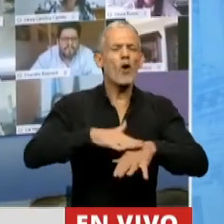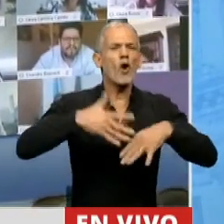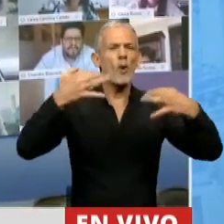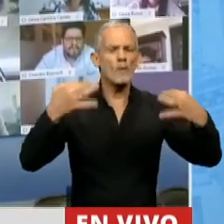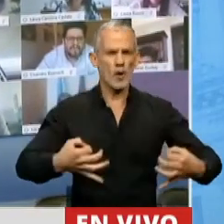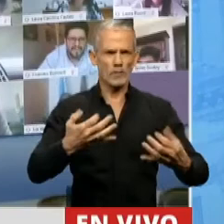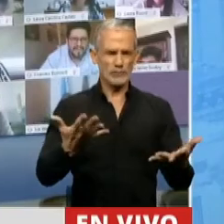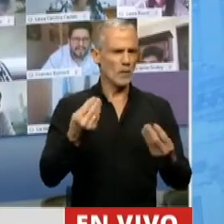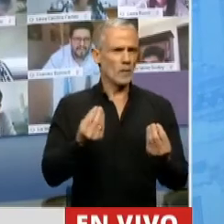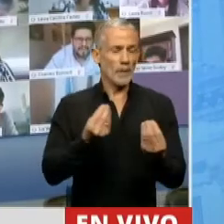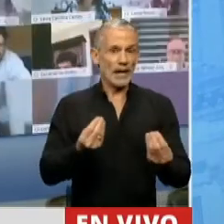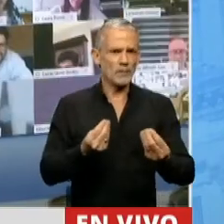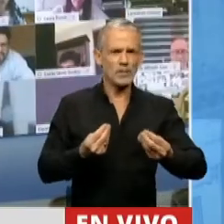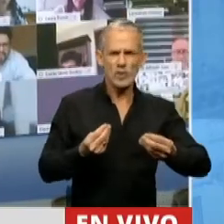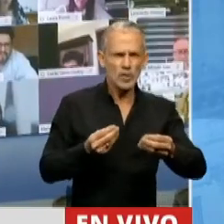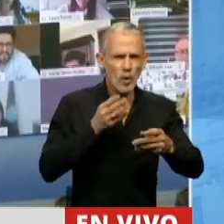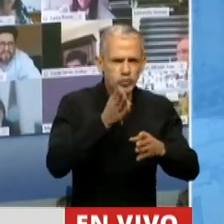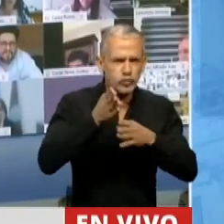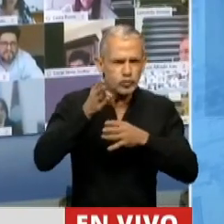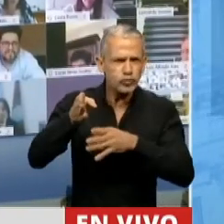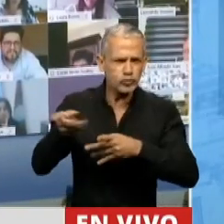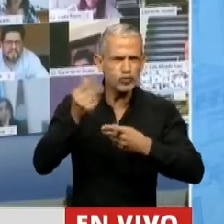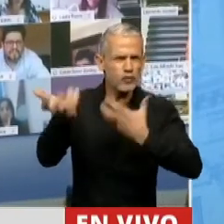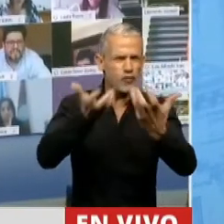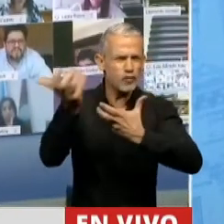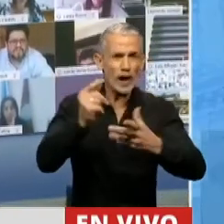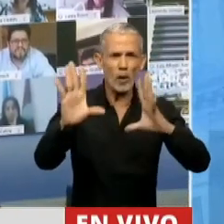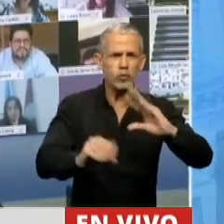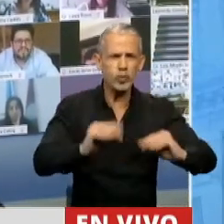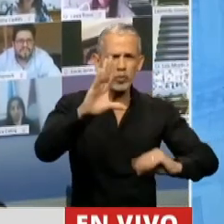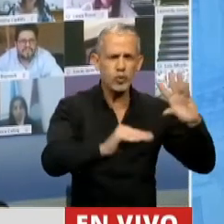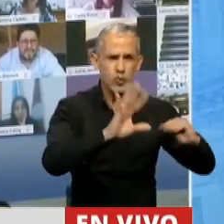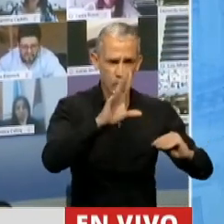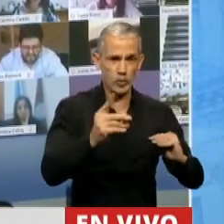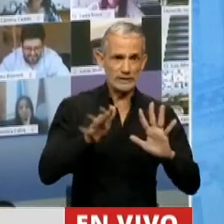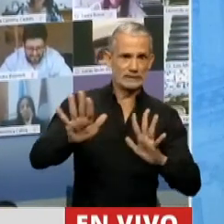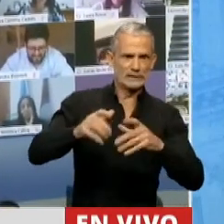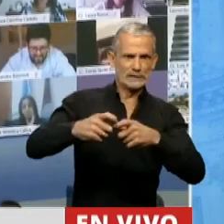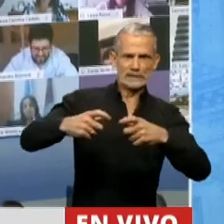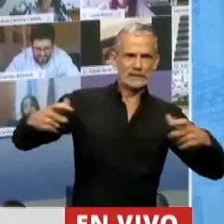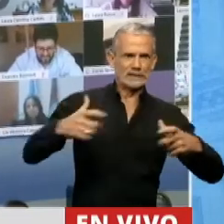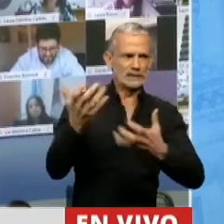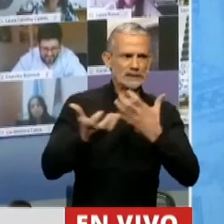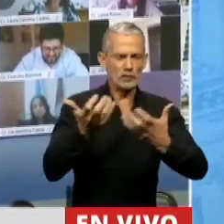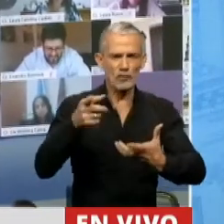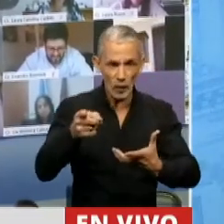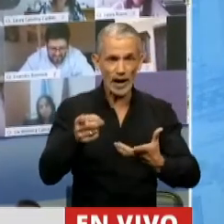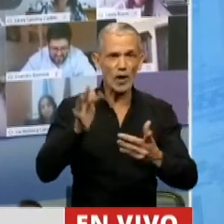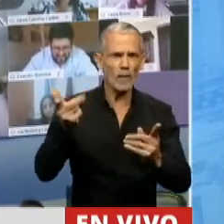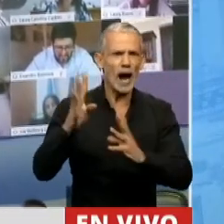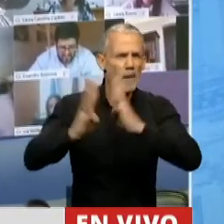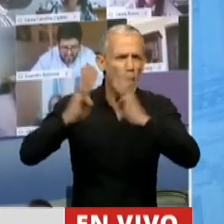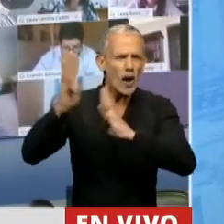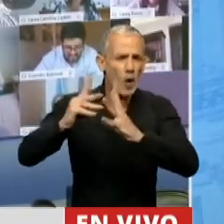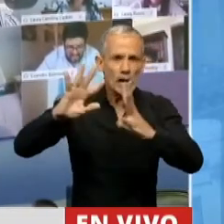vocación para enfrentar, ayudar no solamente a paralizar los avances del fuego avasallando el bosque nativo,